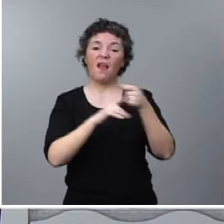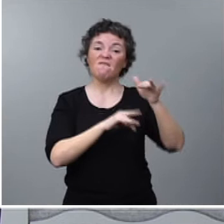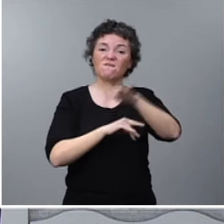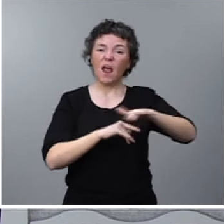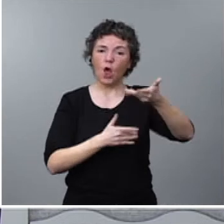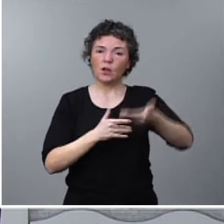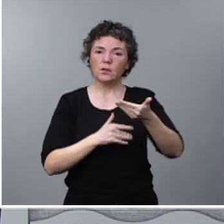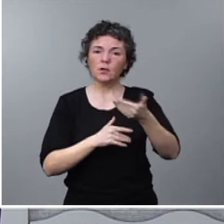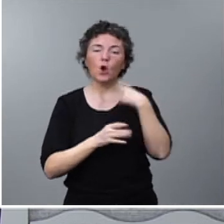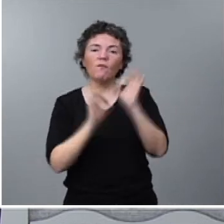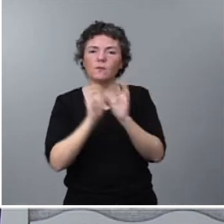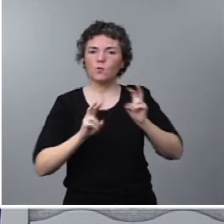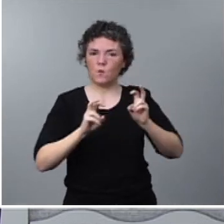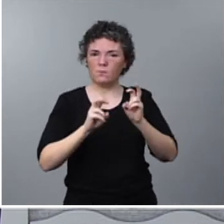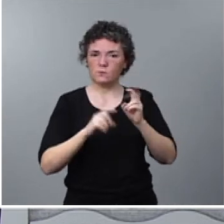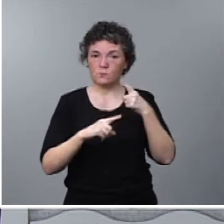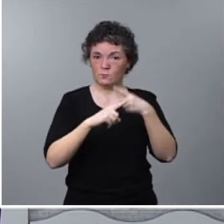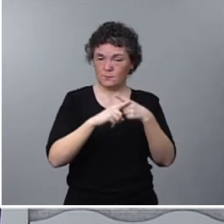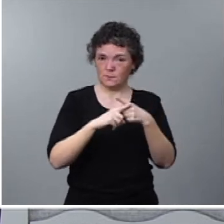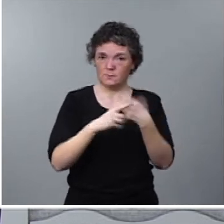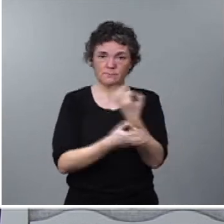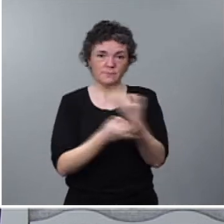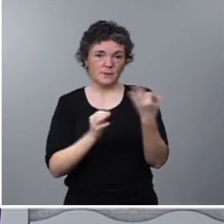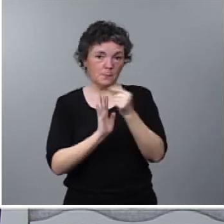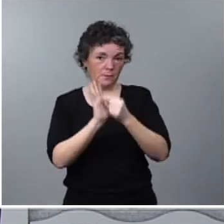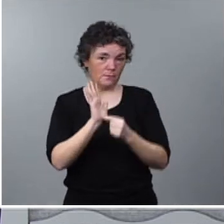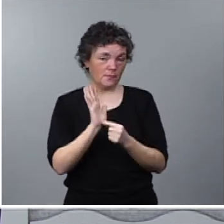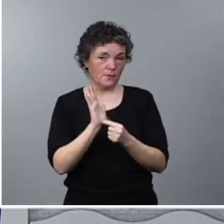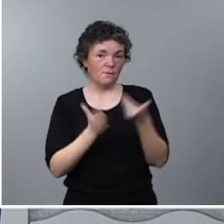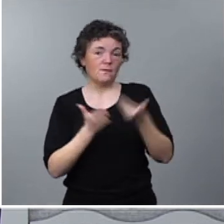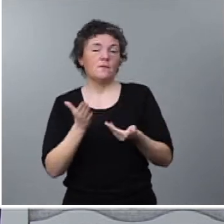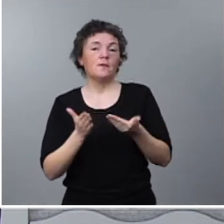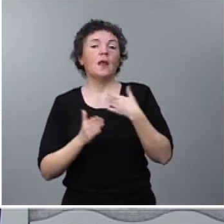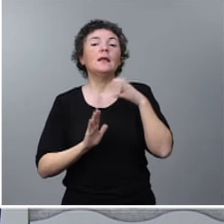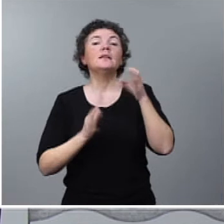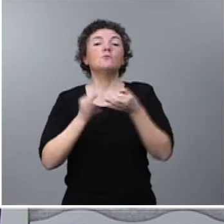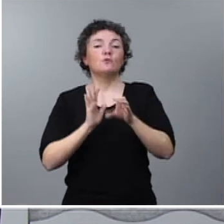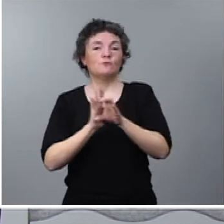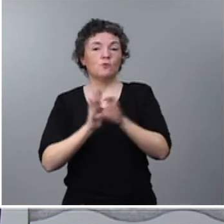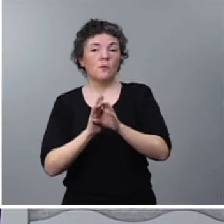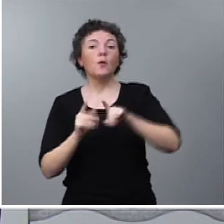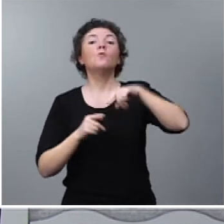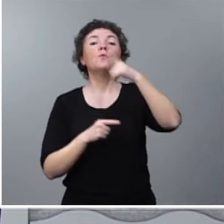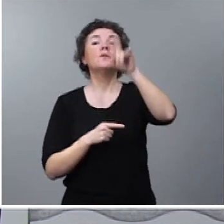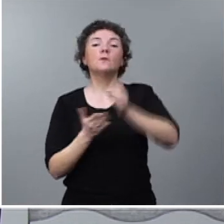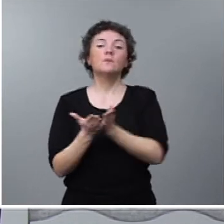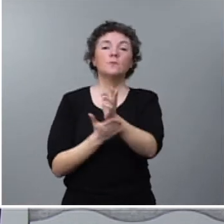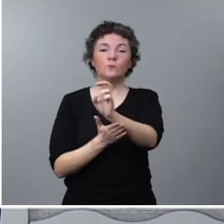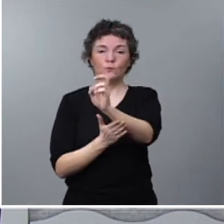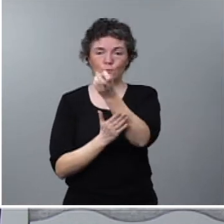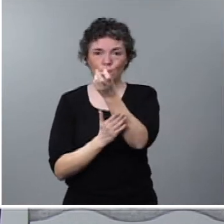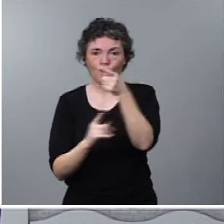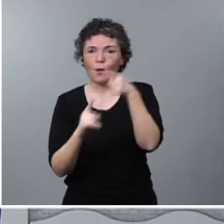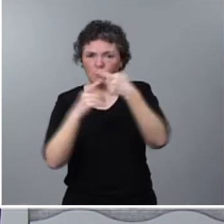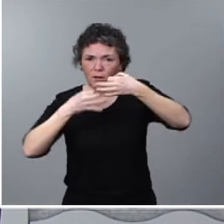nuevos coeficientes que se adecúan a estas prescripciones que se valora por parte del Tribunal Constitucional. Y, después, también un objetivo real,